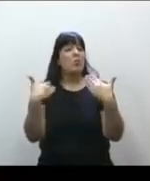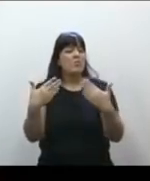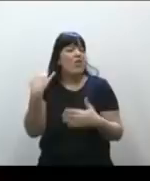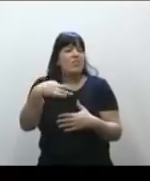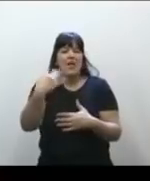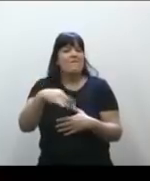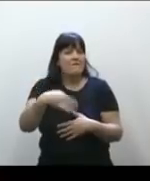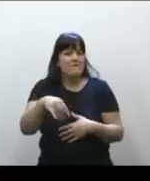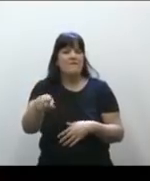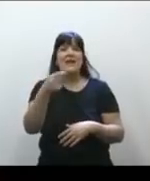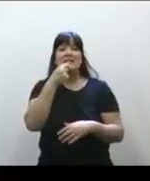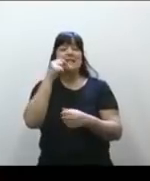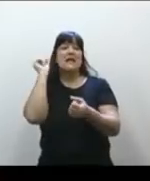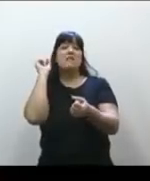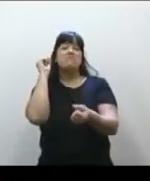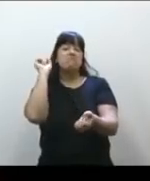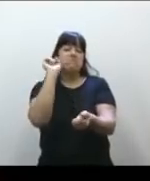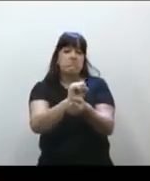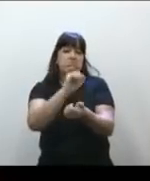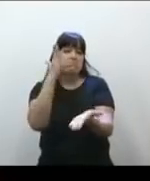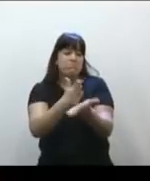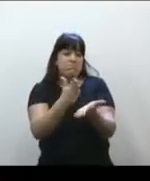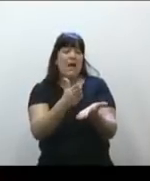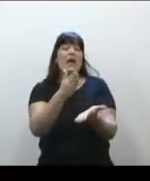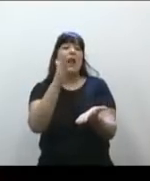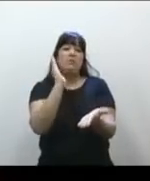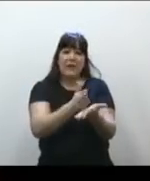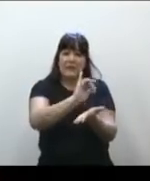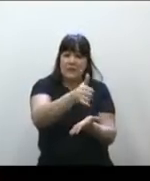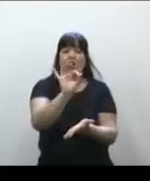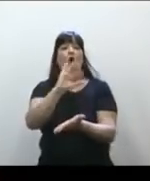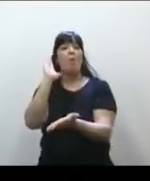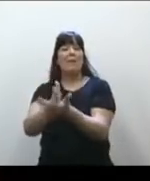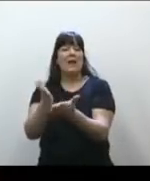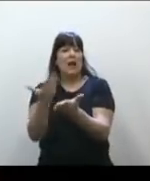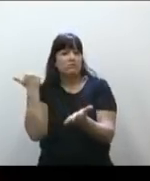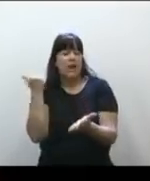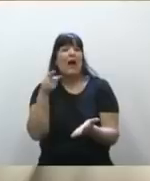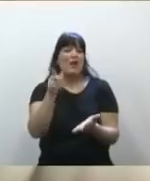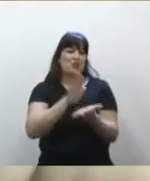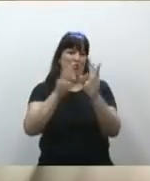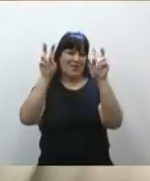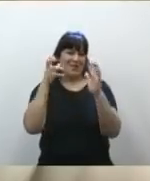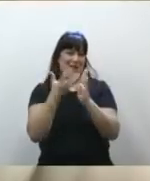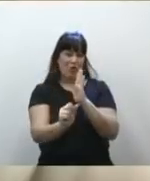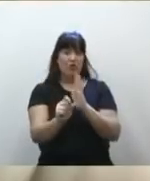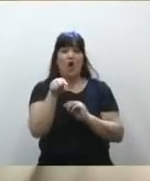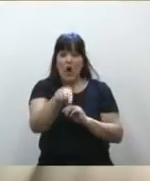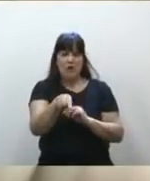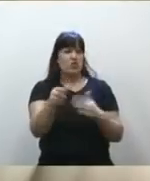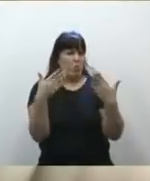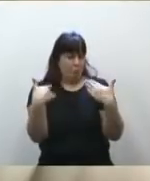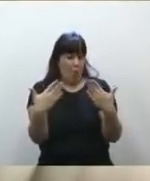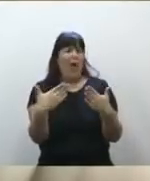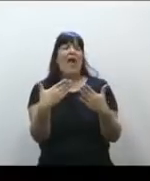debate de si penalizamos o despenalizamos el aborto. No hay duda de que eso es una competencia.